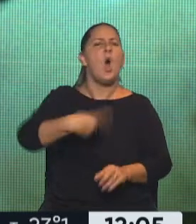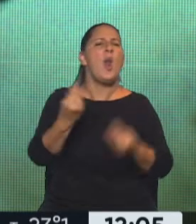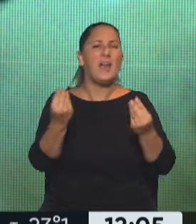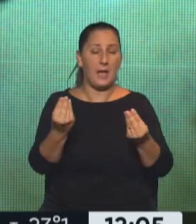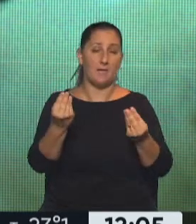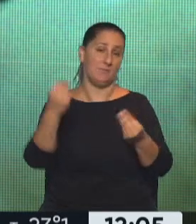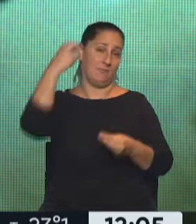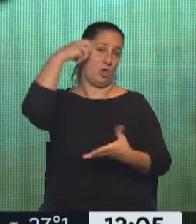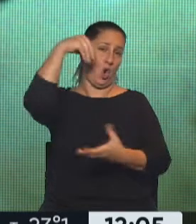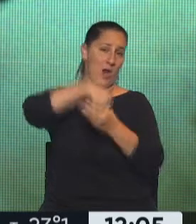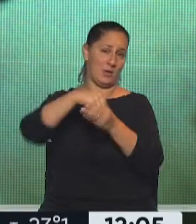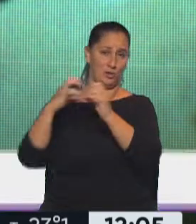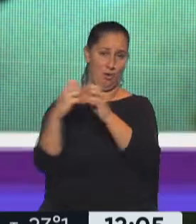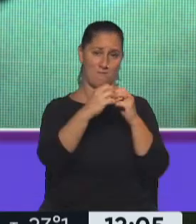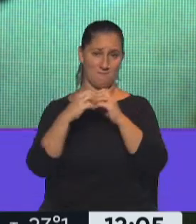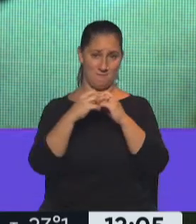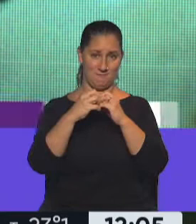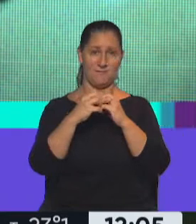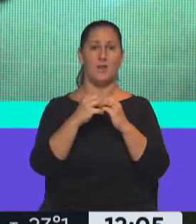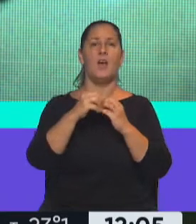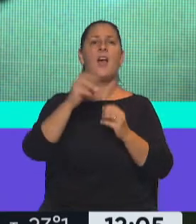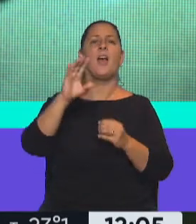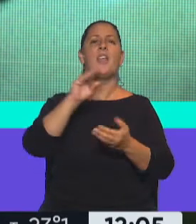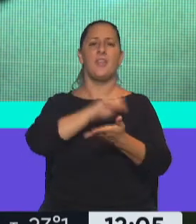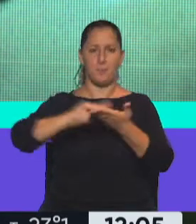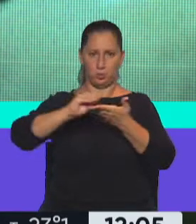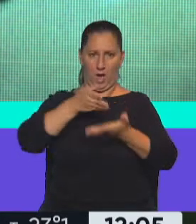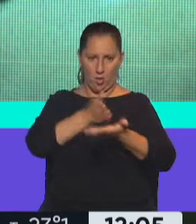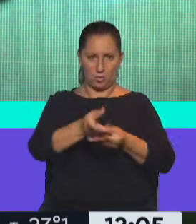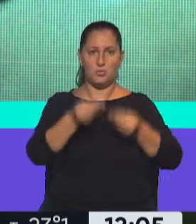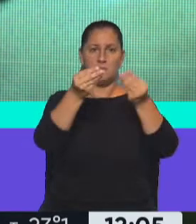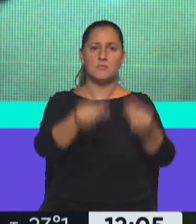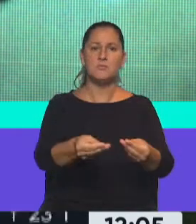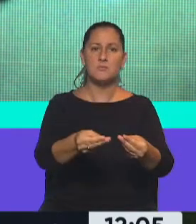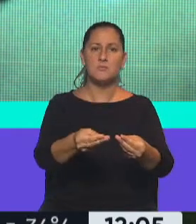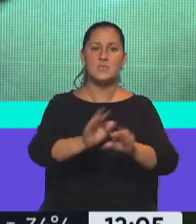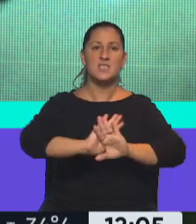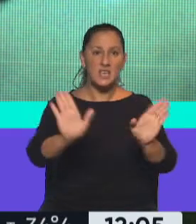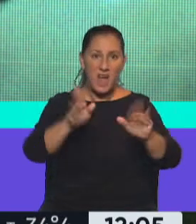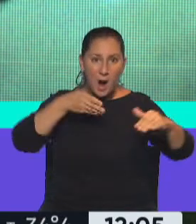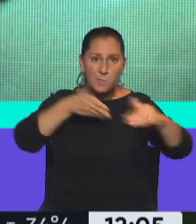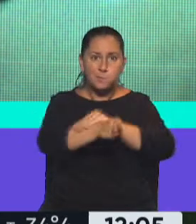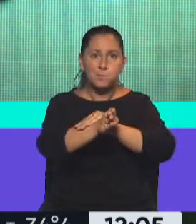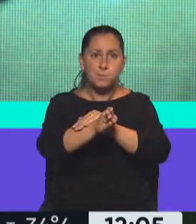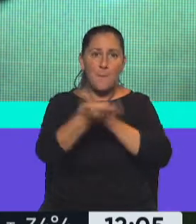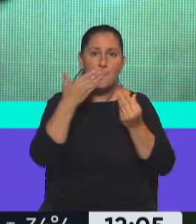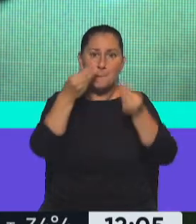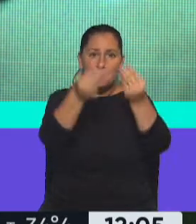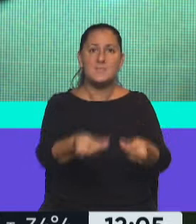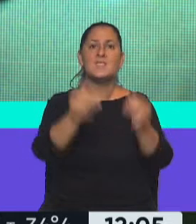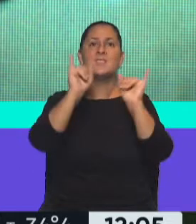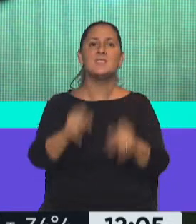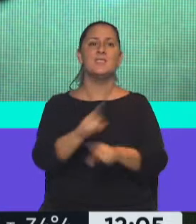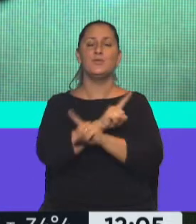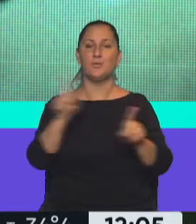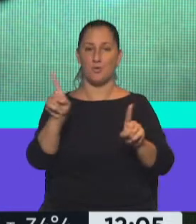tratamiento en el Congreso. Ingresa por la Cámara de Diputados, la incógnita es si ingresó o no ya el proyecto definitivo. Para hablar